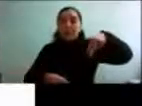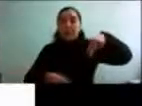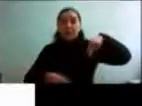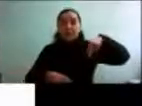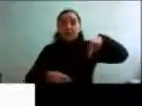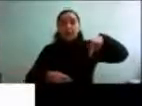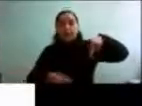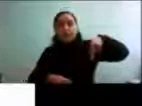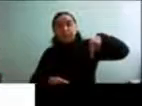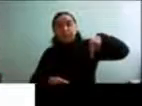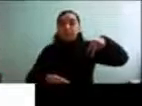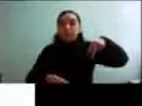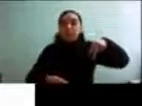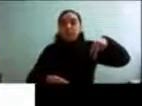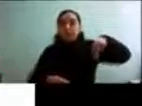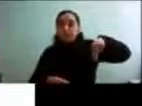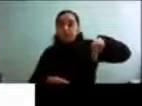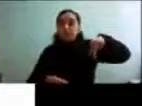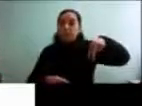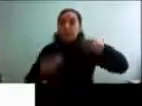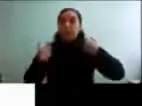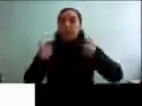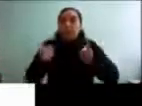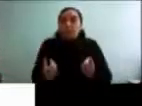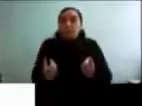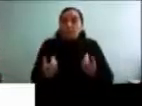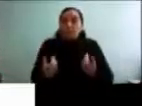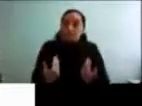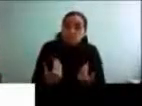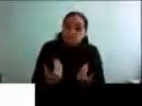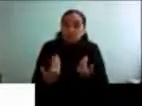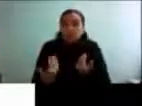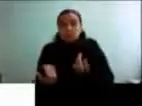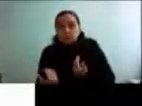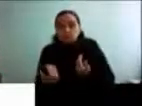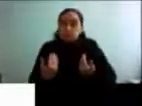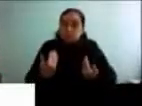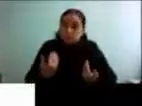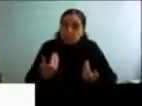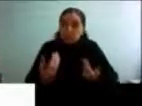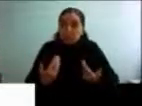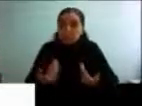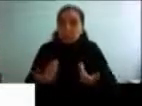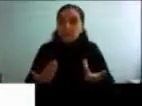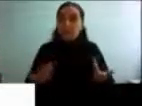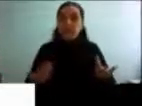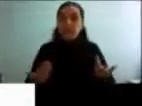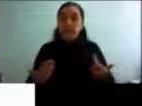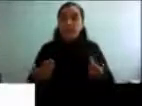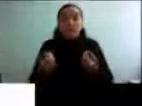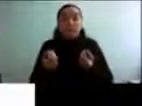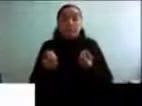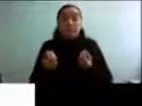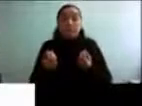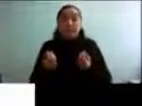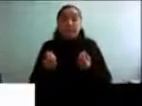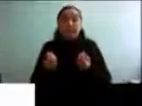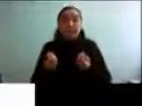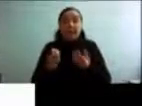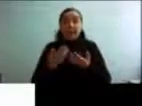tiene, la postura, la marcha. Se pierde espontáneamente,